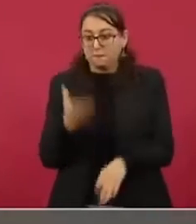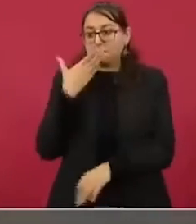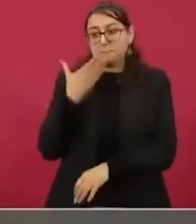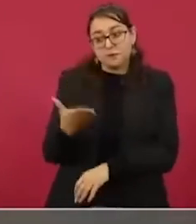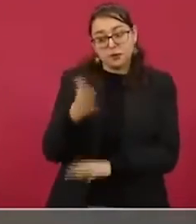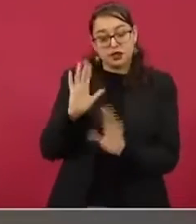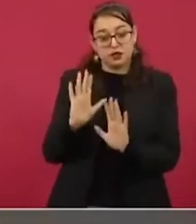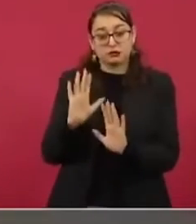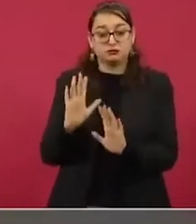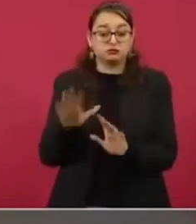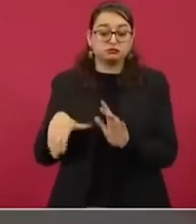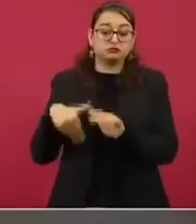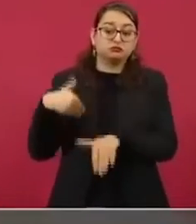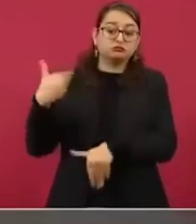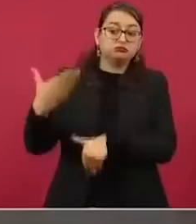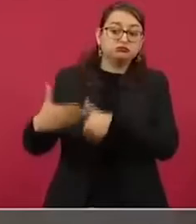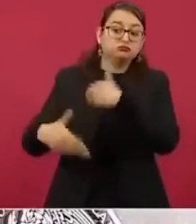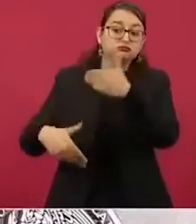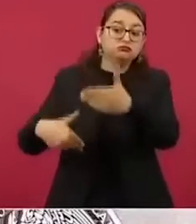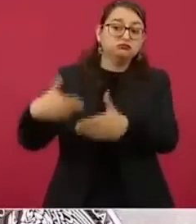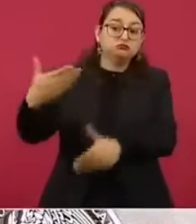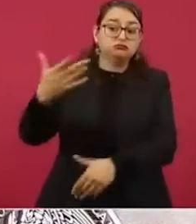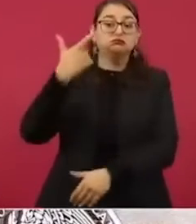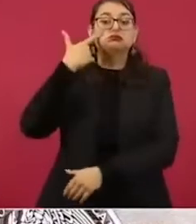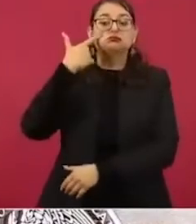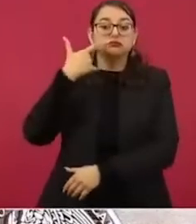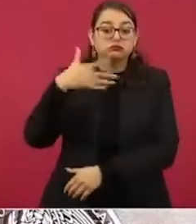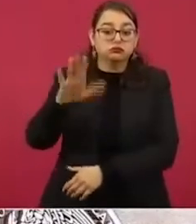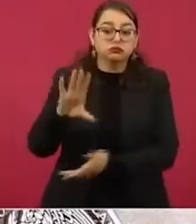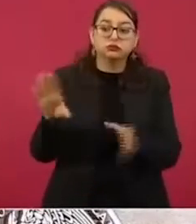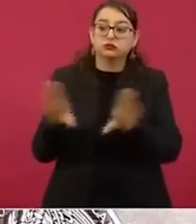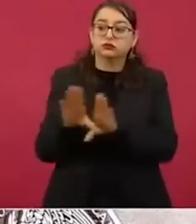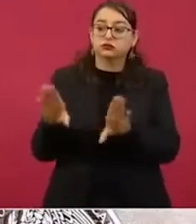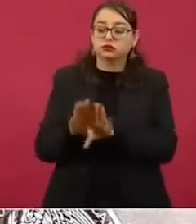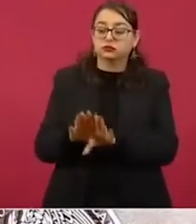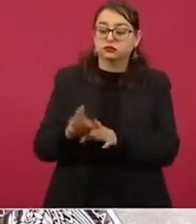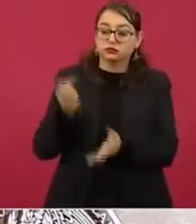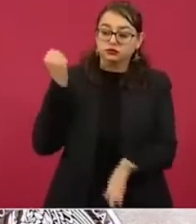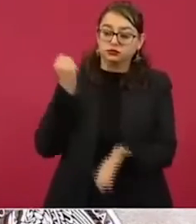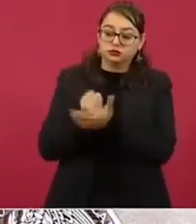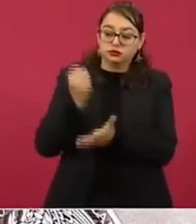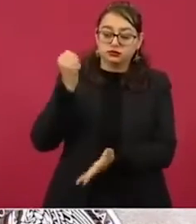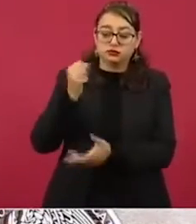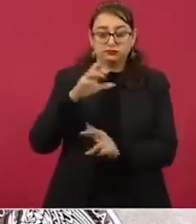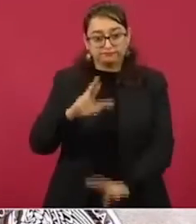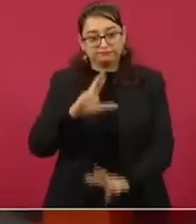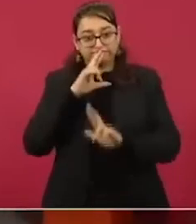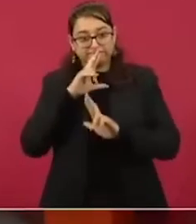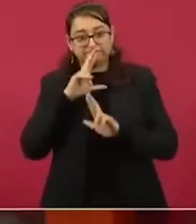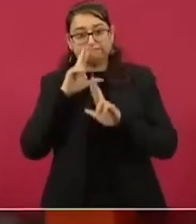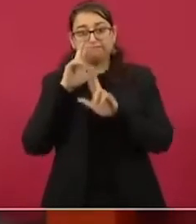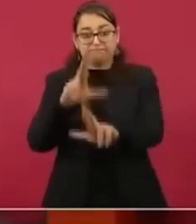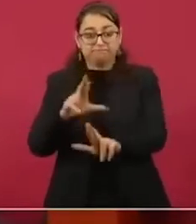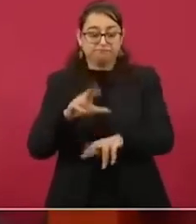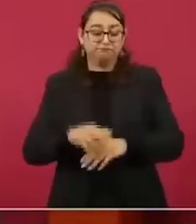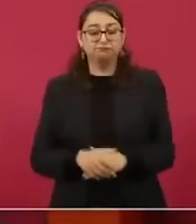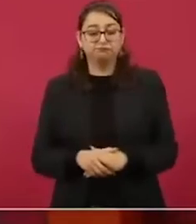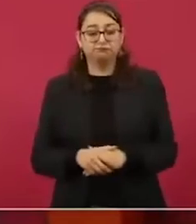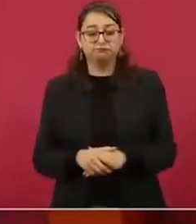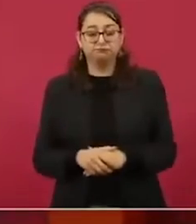próximas semanas o meses tendremos el resultado o la respuesta a esa denuncia